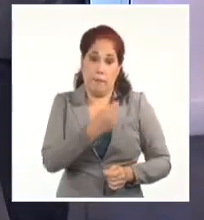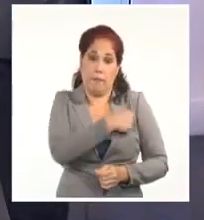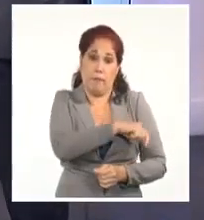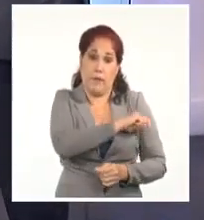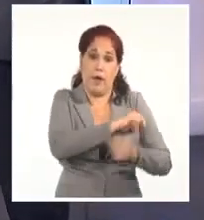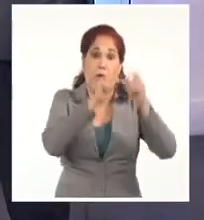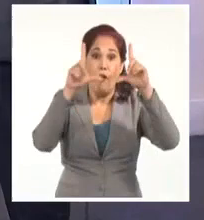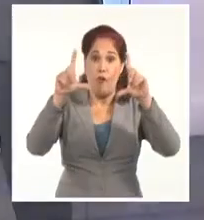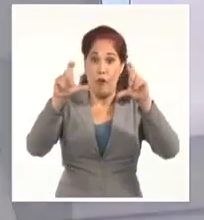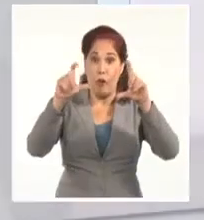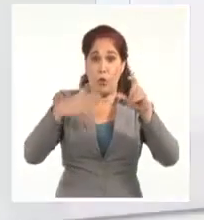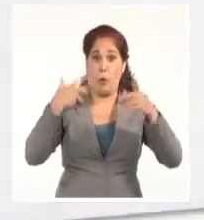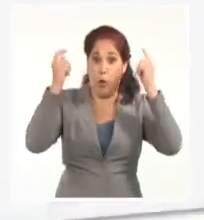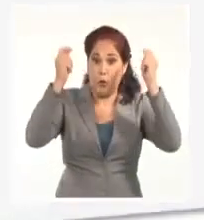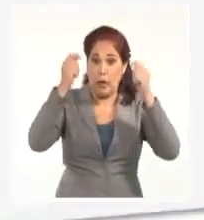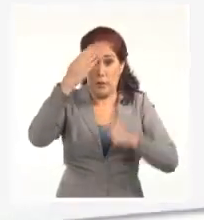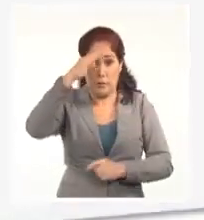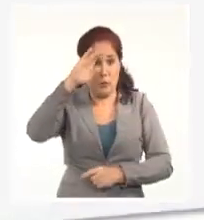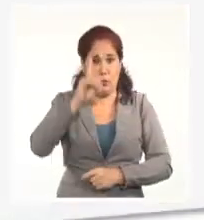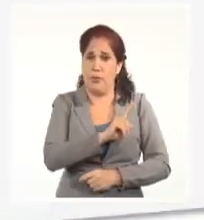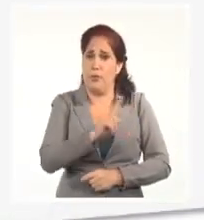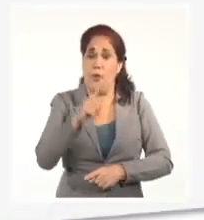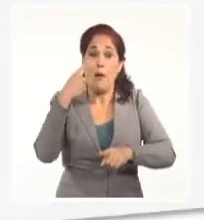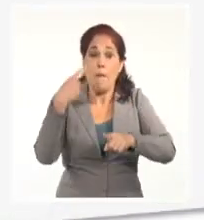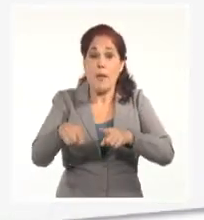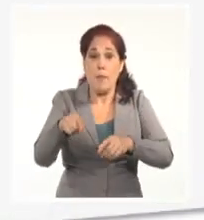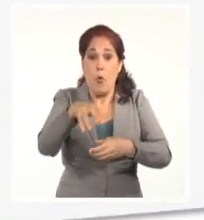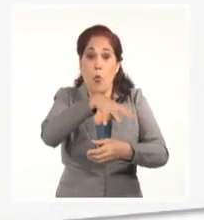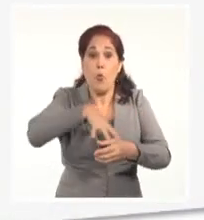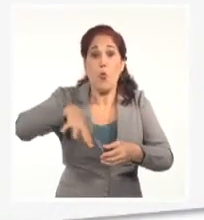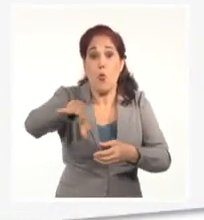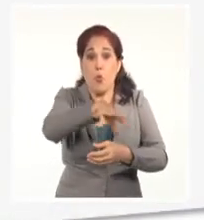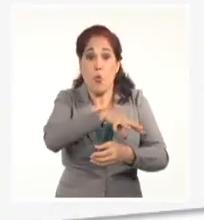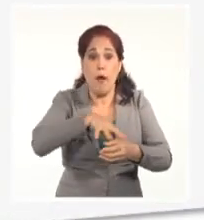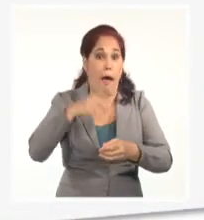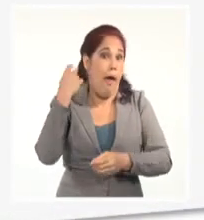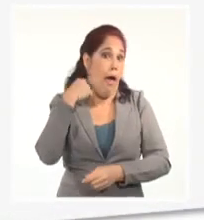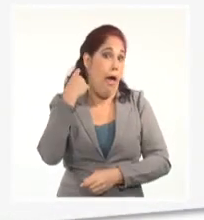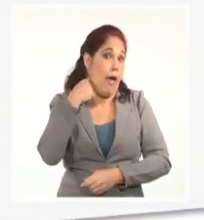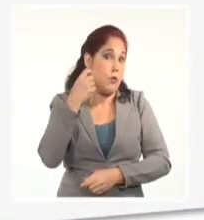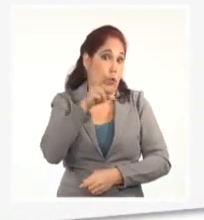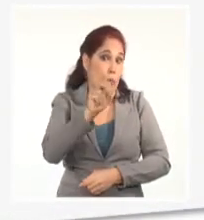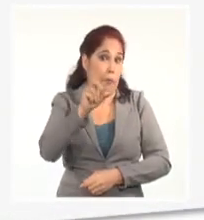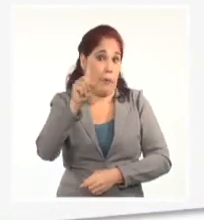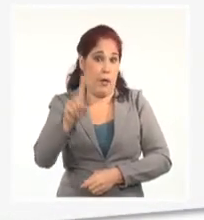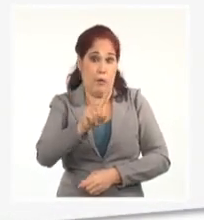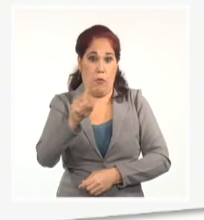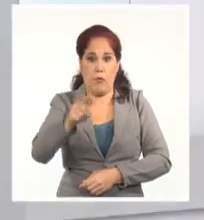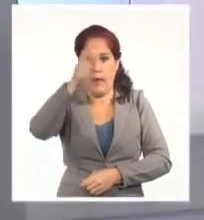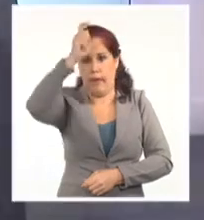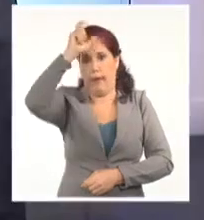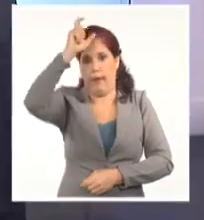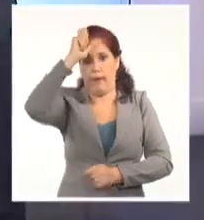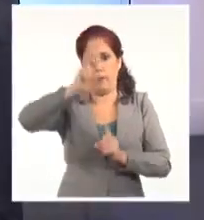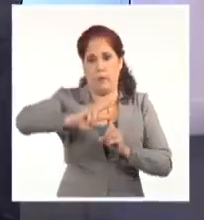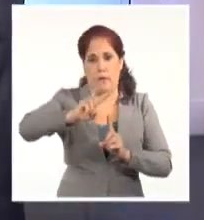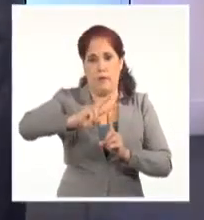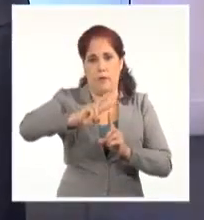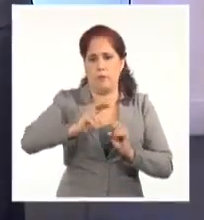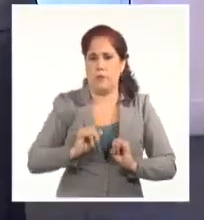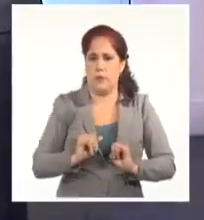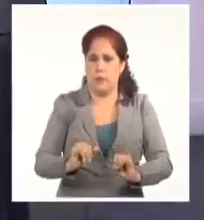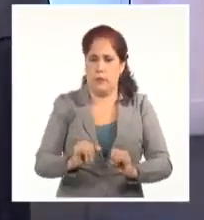no es de las protestas en Cuba, sino de las protestas en Egipto en el año 2011. Aquí lo dice la televisión española.